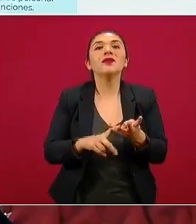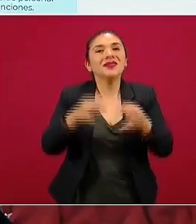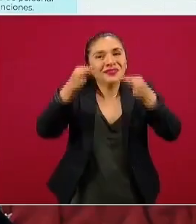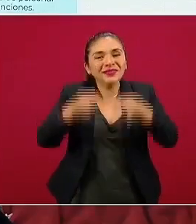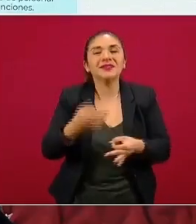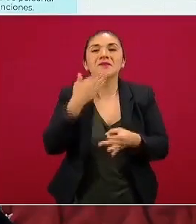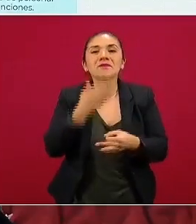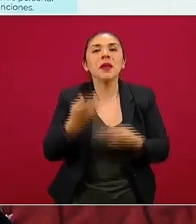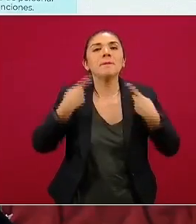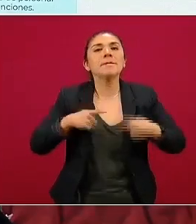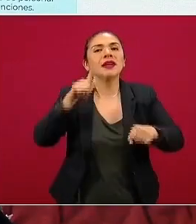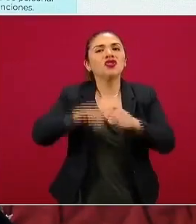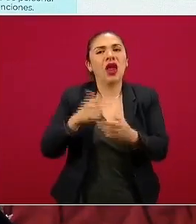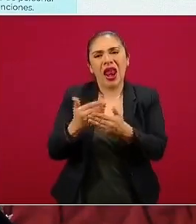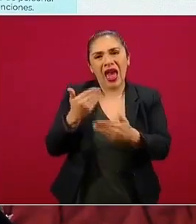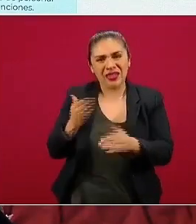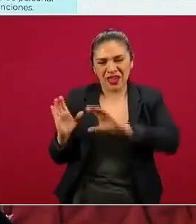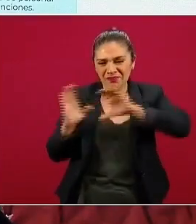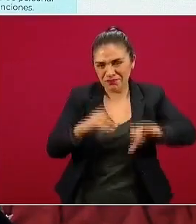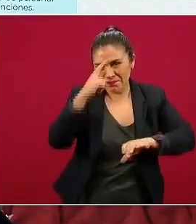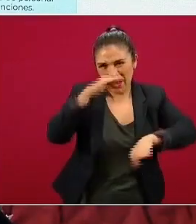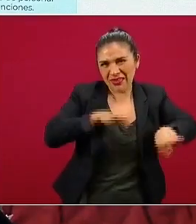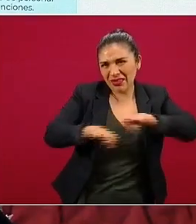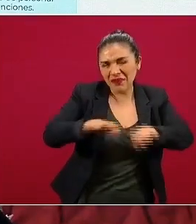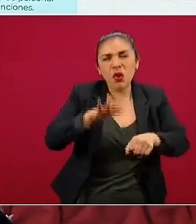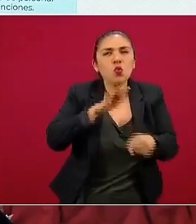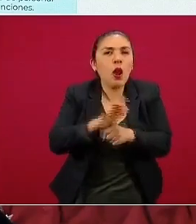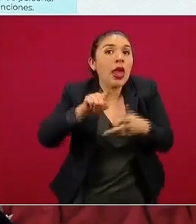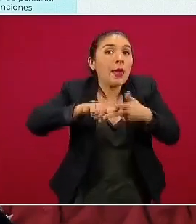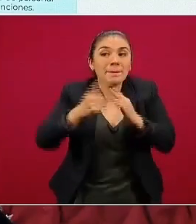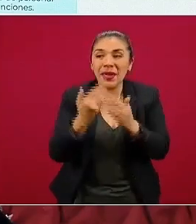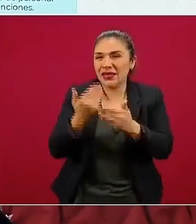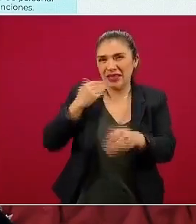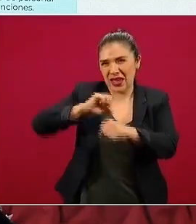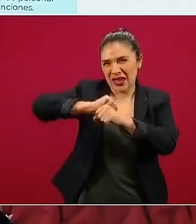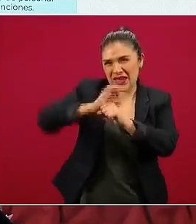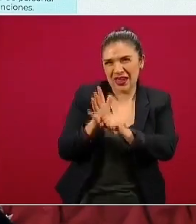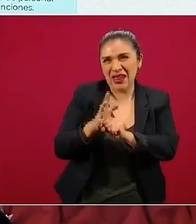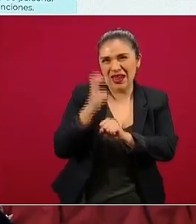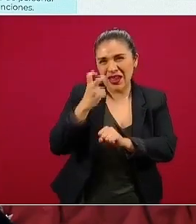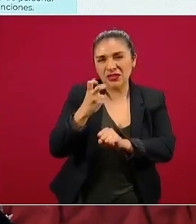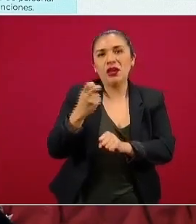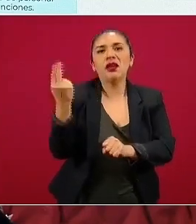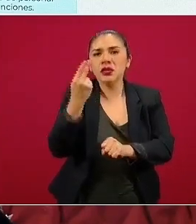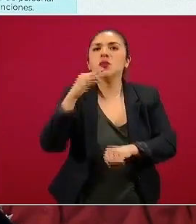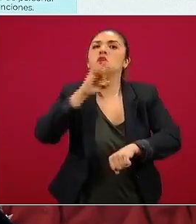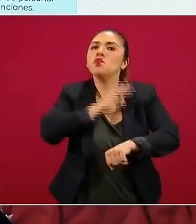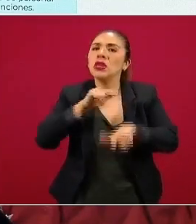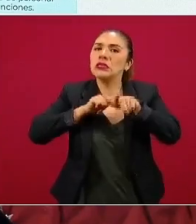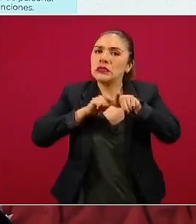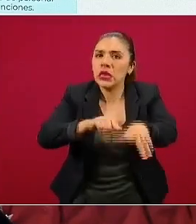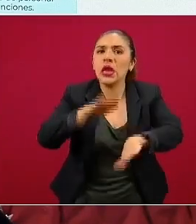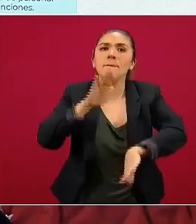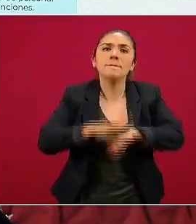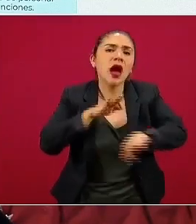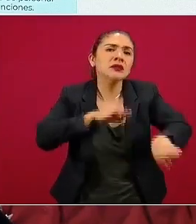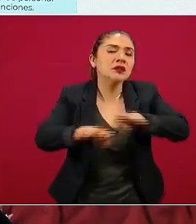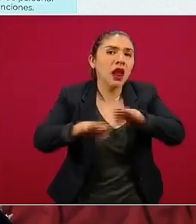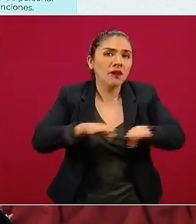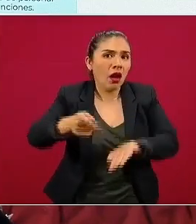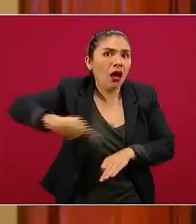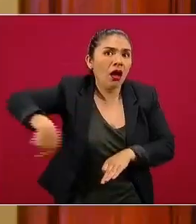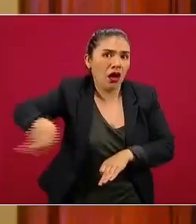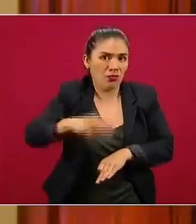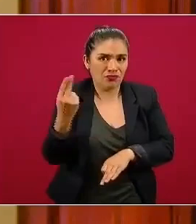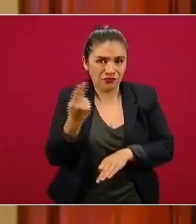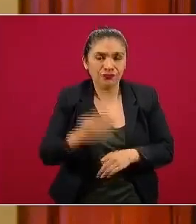había sido contratado para funciones específicas ya desde que inició la pandemia, la solicitud de poder continuar con la operación de